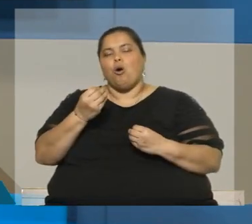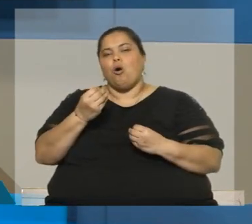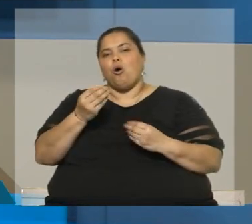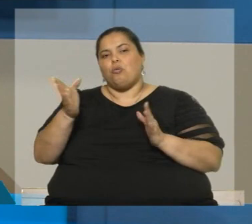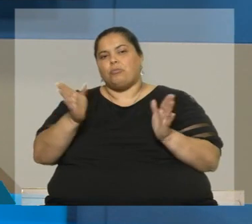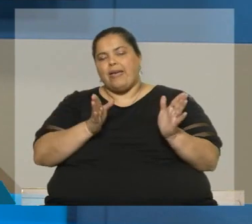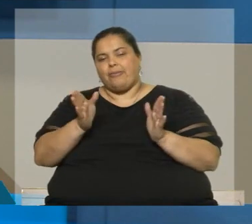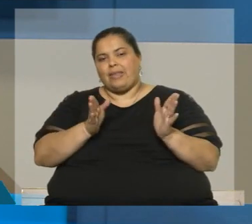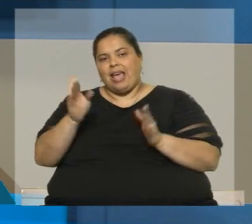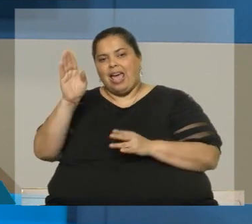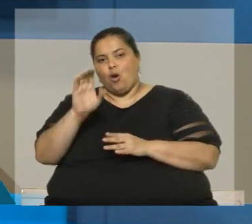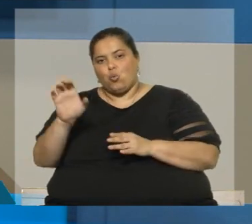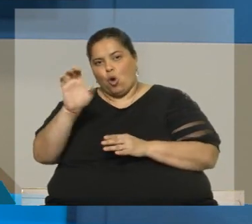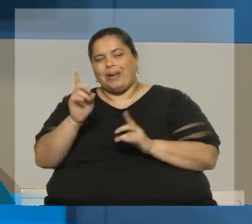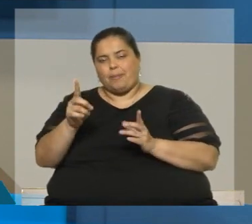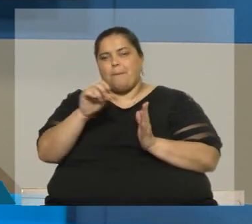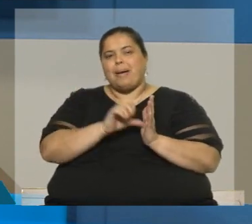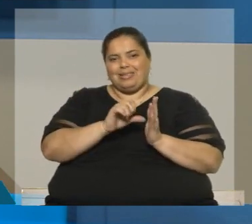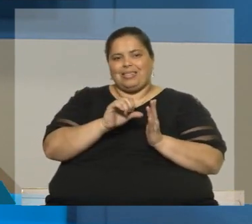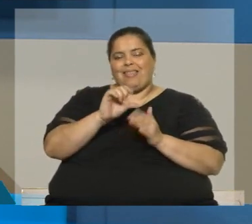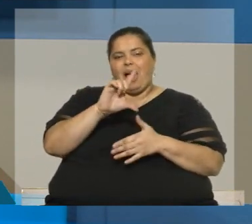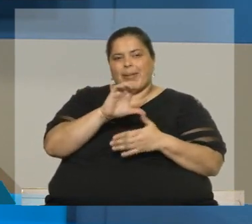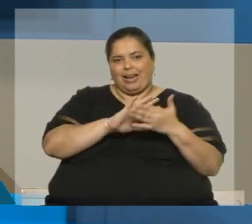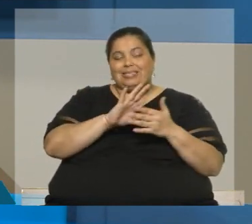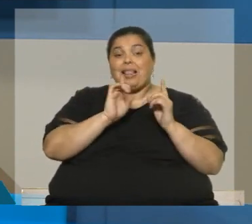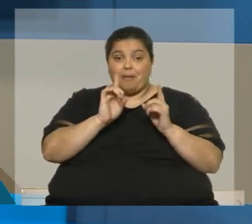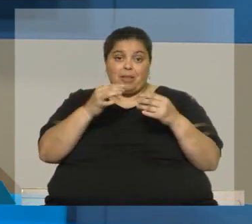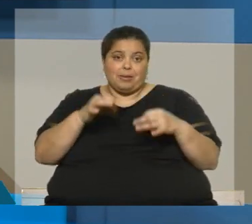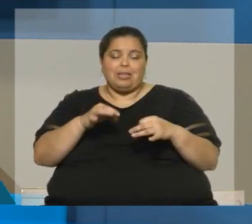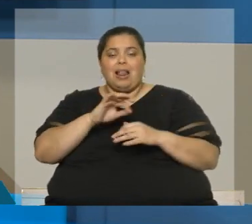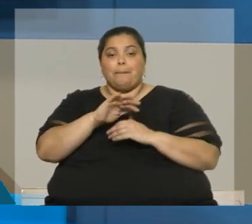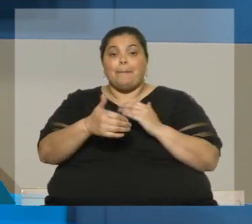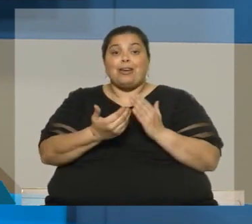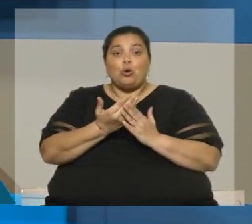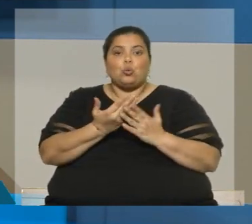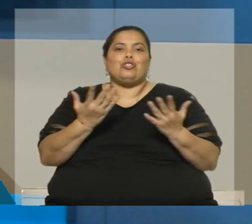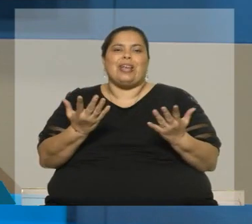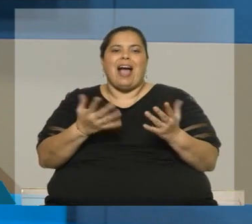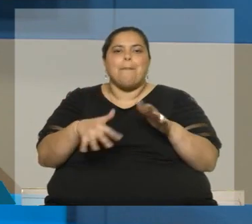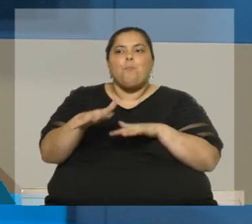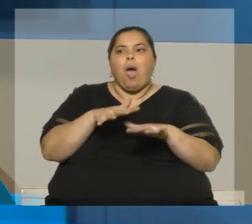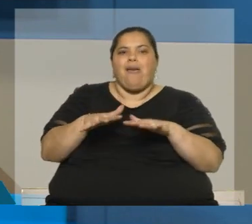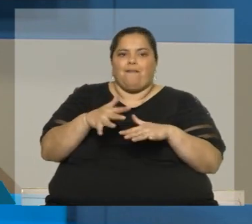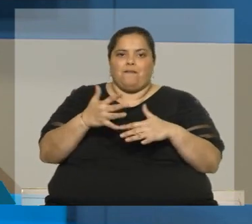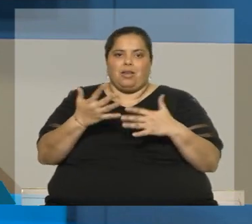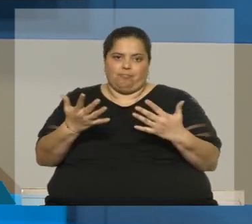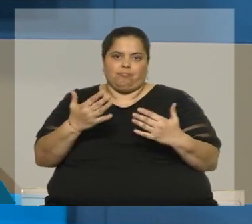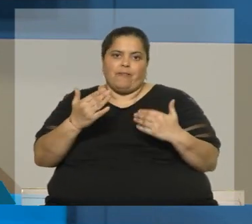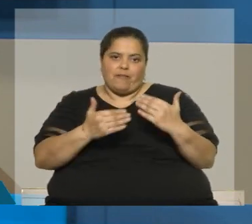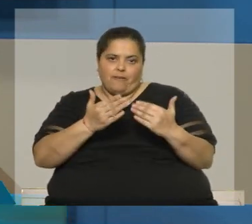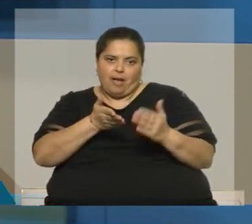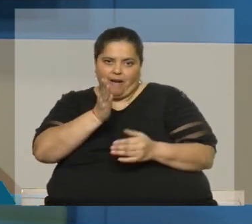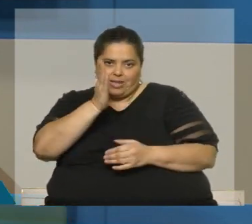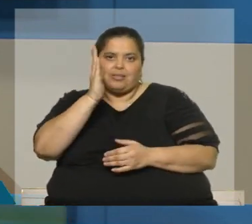Europa y los países de América Latina y los países del Mercosur. Es algo se está moviendo y avanza, creo que, en la buena dirección.